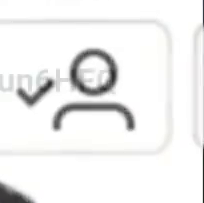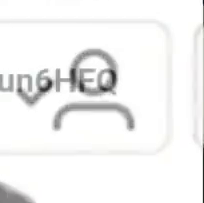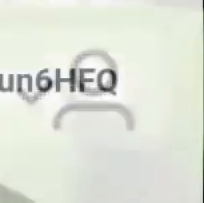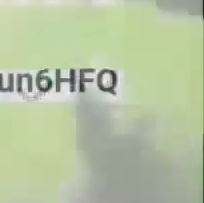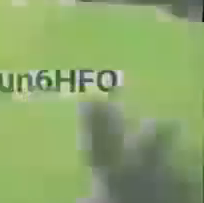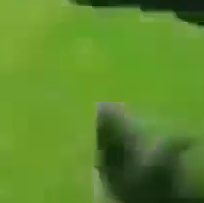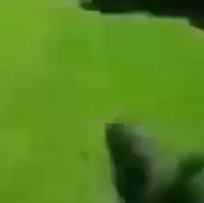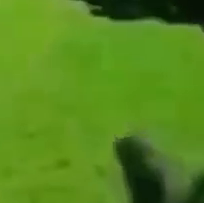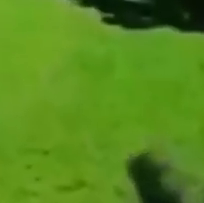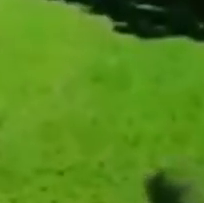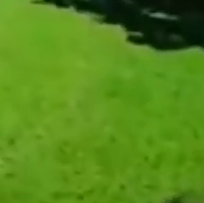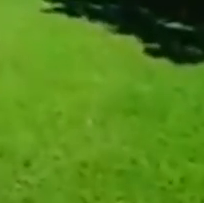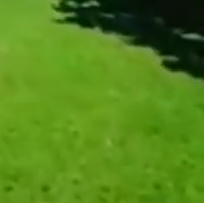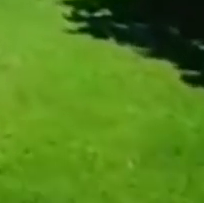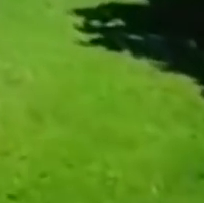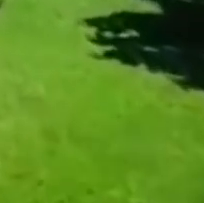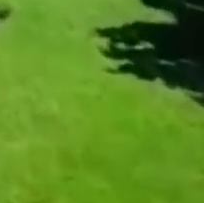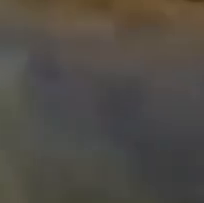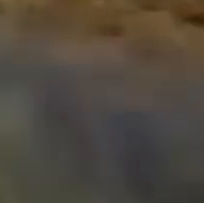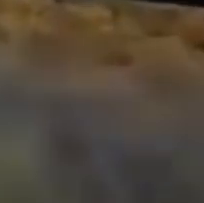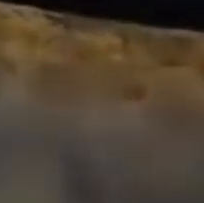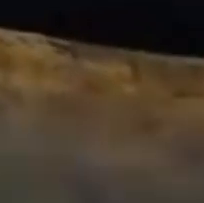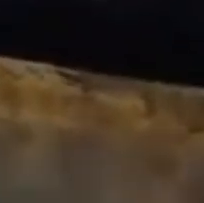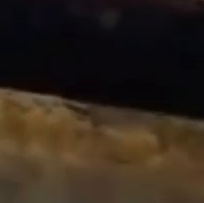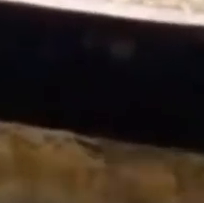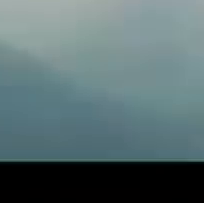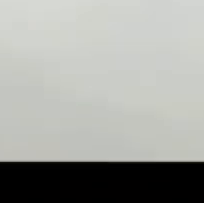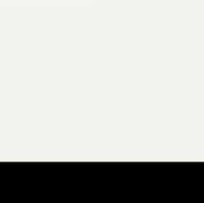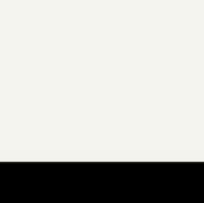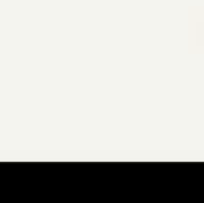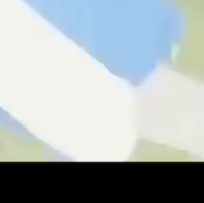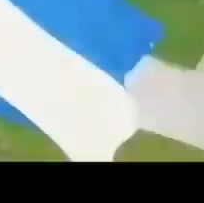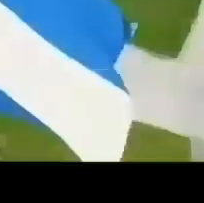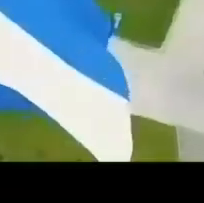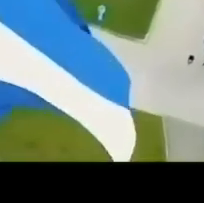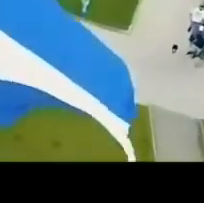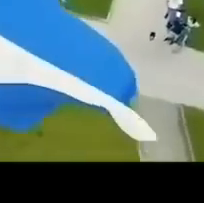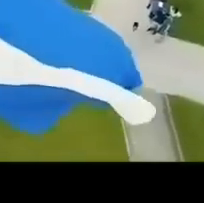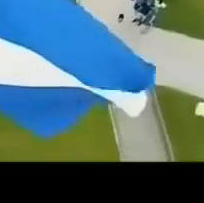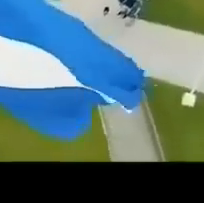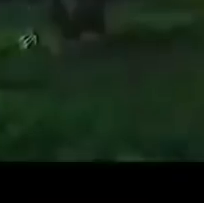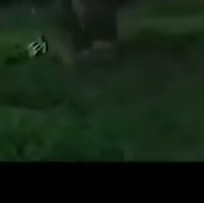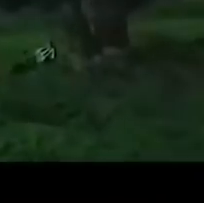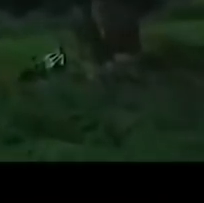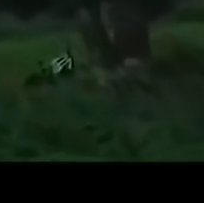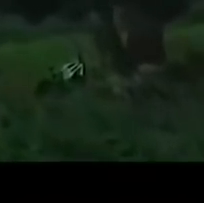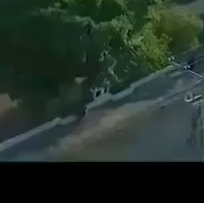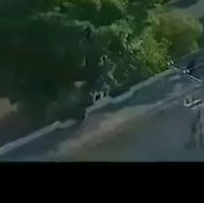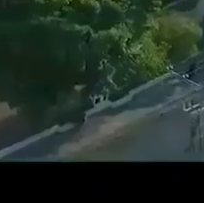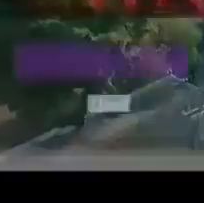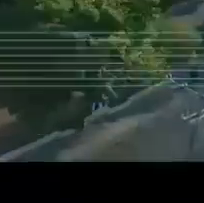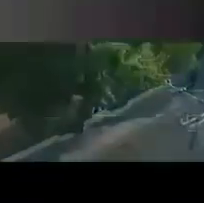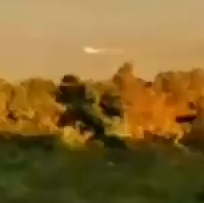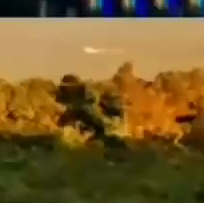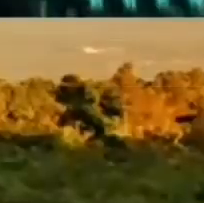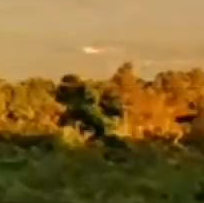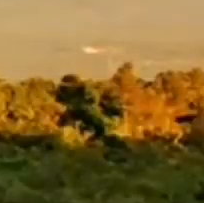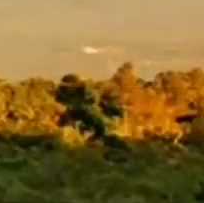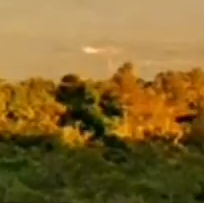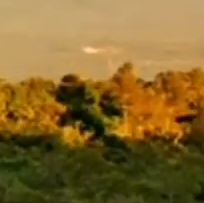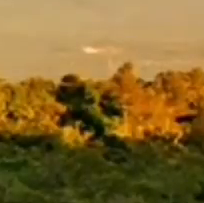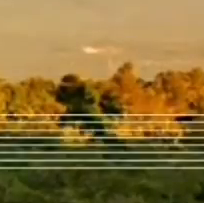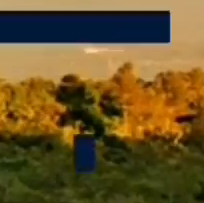video, pero es un poquito más personal ya que ahí subo fotos mías y demás. Nos vemos hasta la próxima. Adiós.